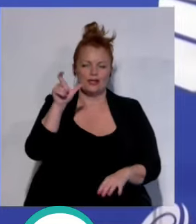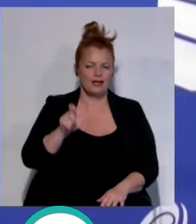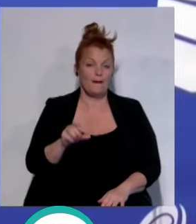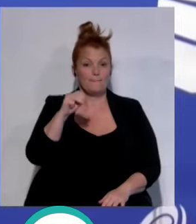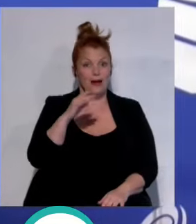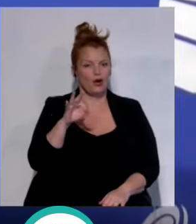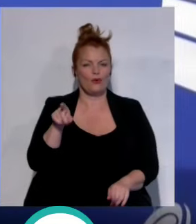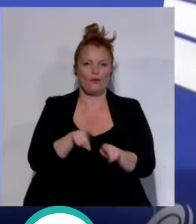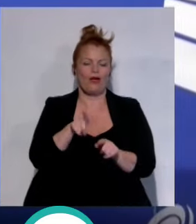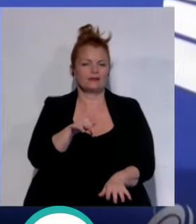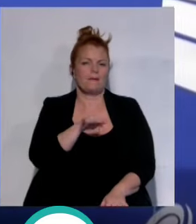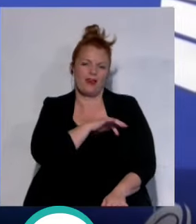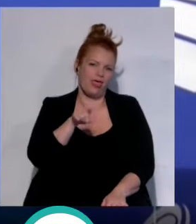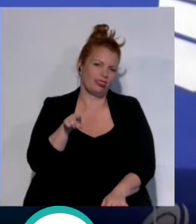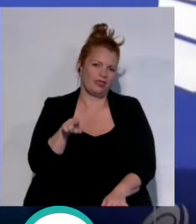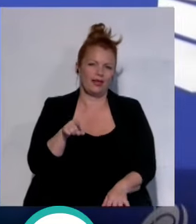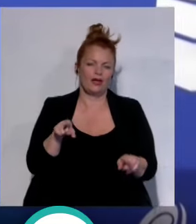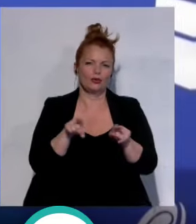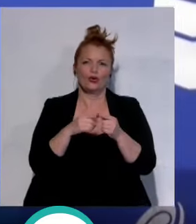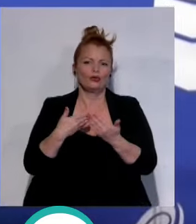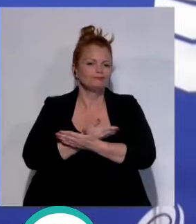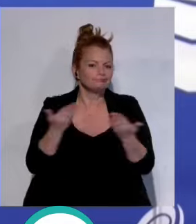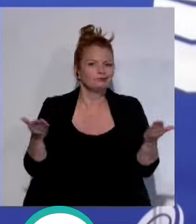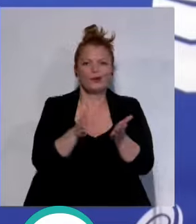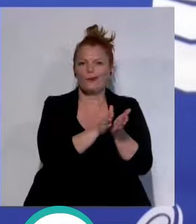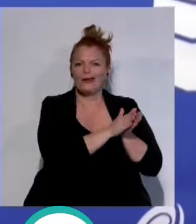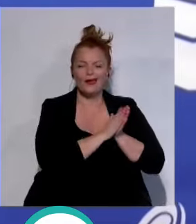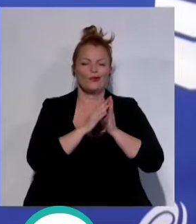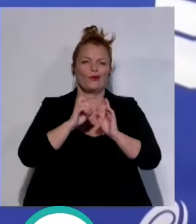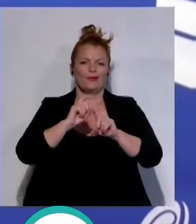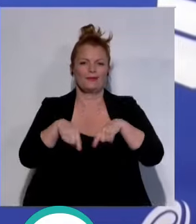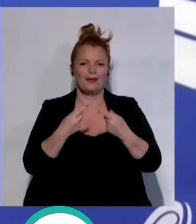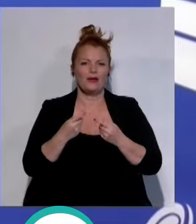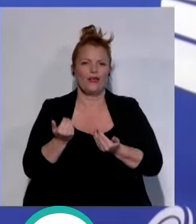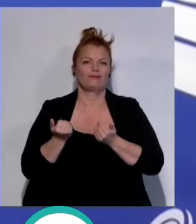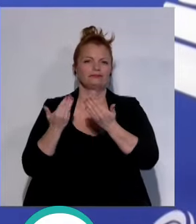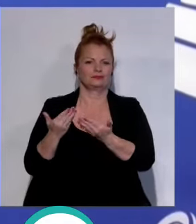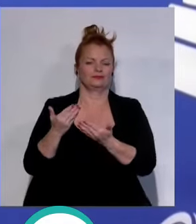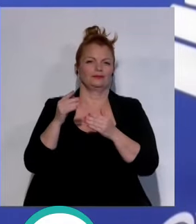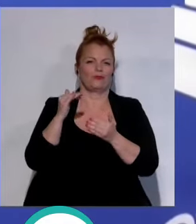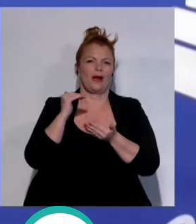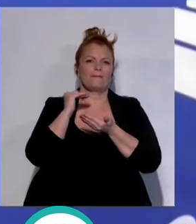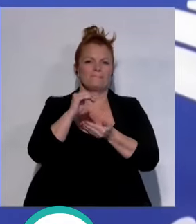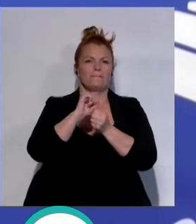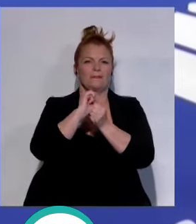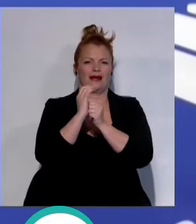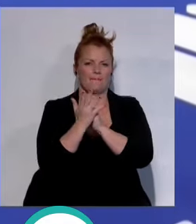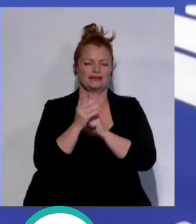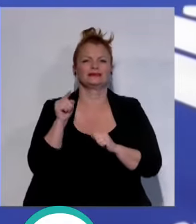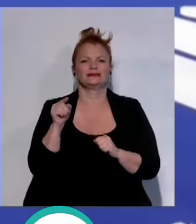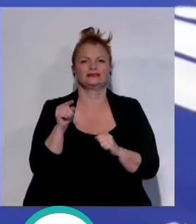merecía esta noche para él, de todos los compañeros, de toda su familia, de los Latin Grammys. Y que hayan contado conmigo para